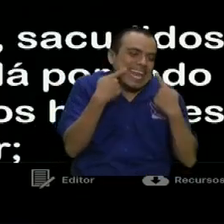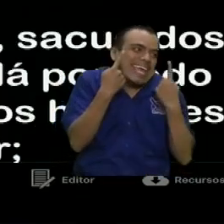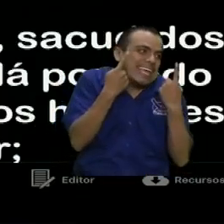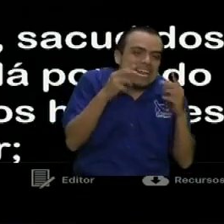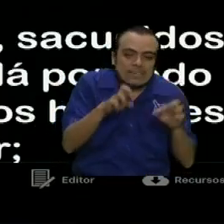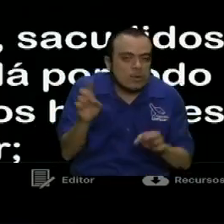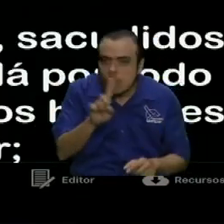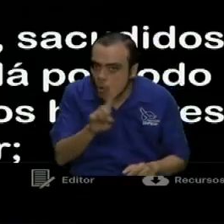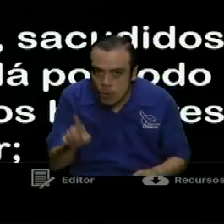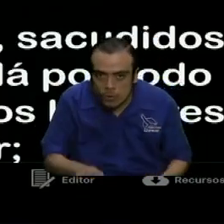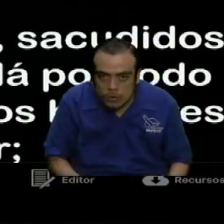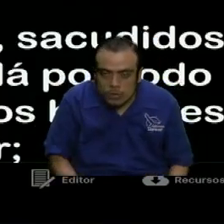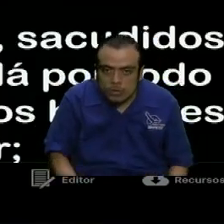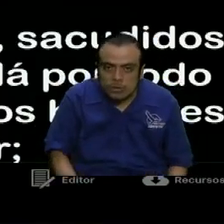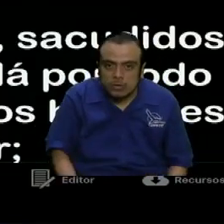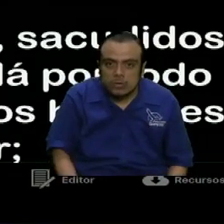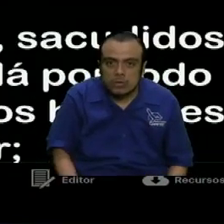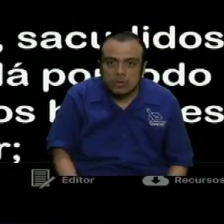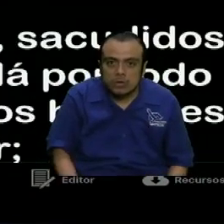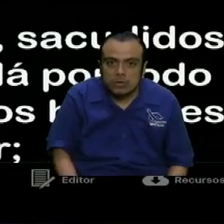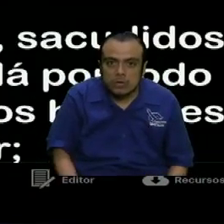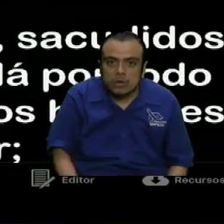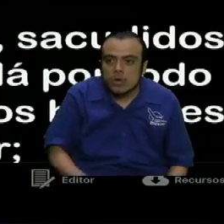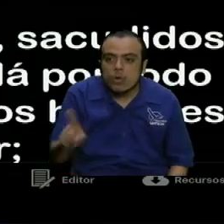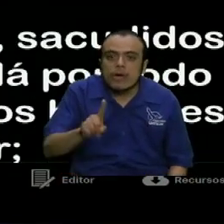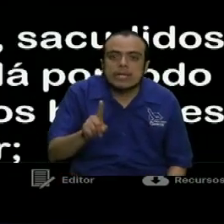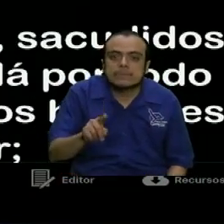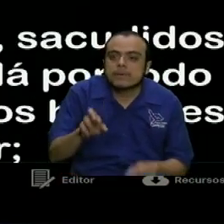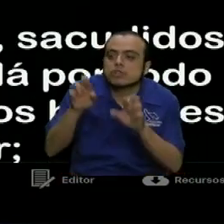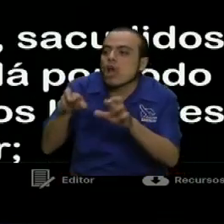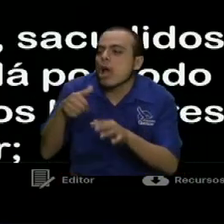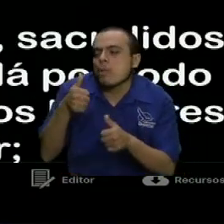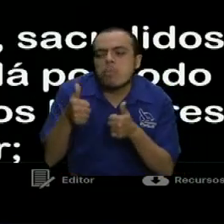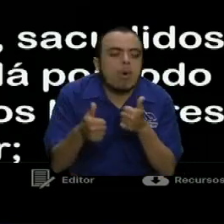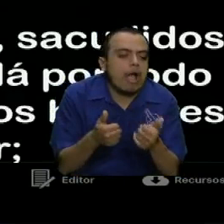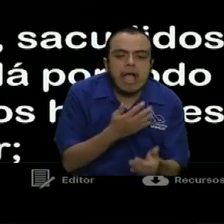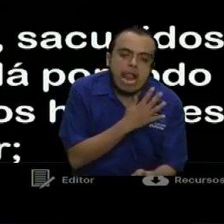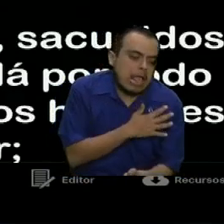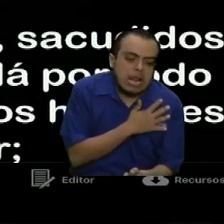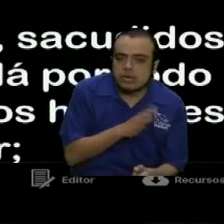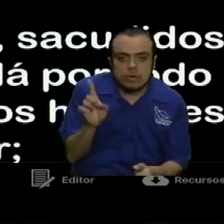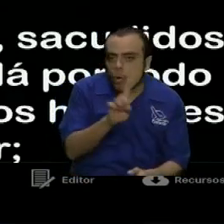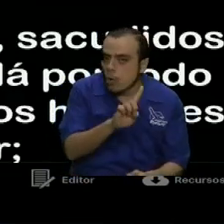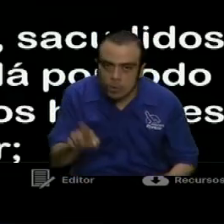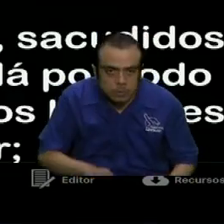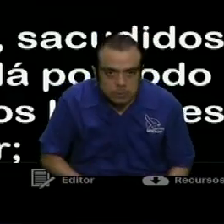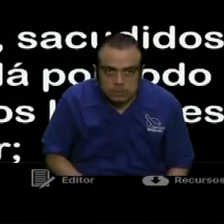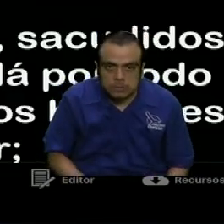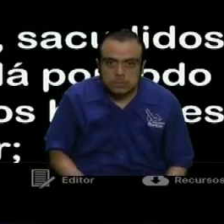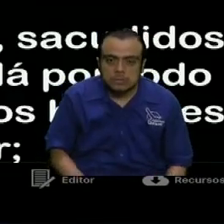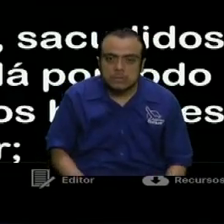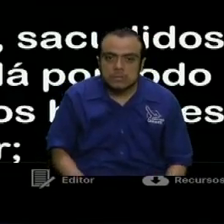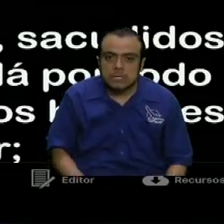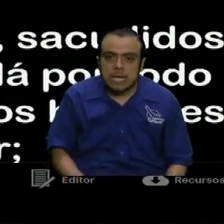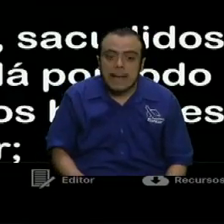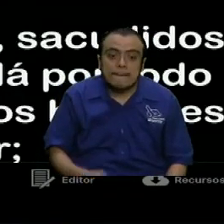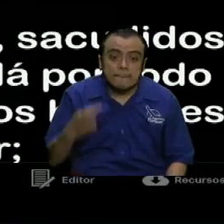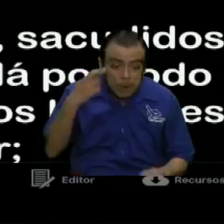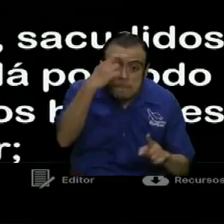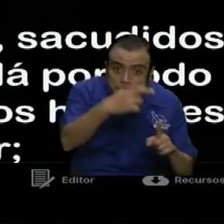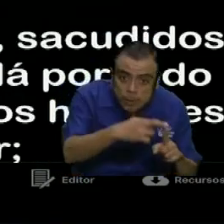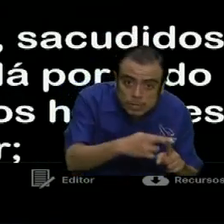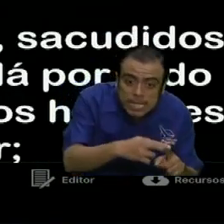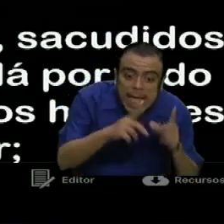De ninguna manera, ni siquiera es hacerlos buena gente, ni buenos ciudadanos. Sino que es